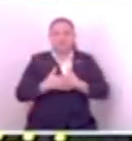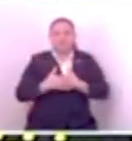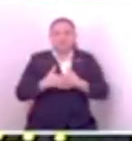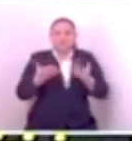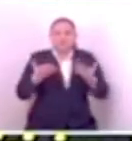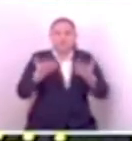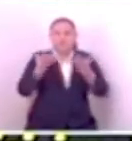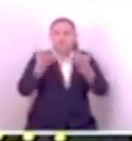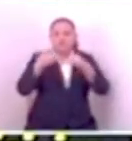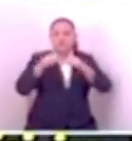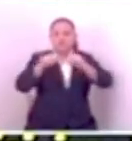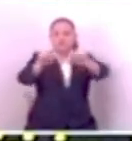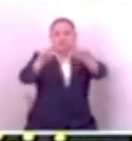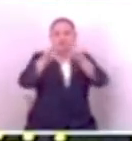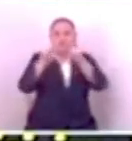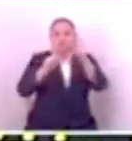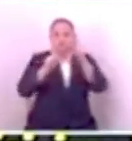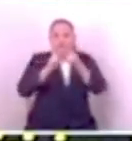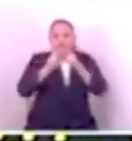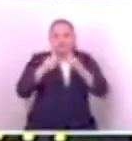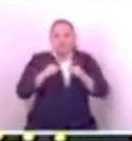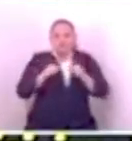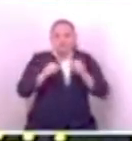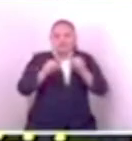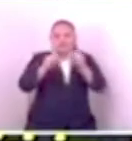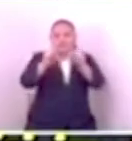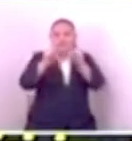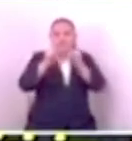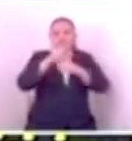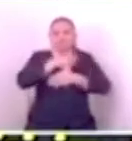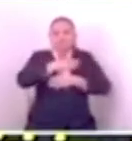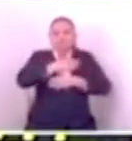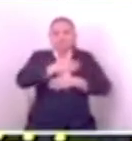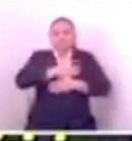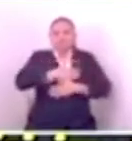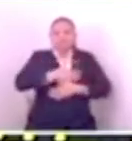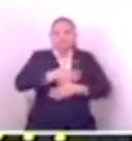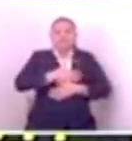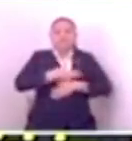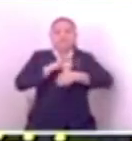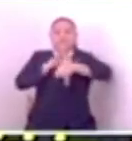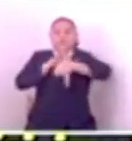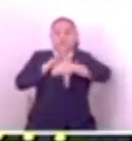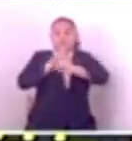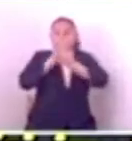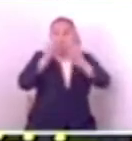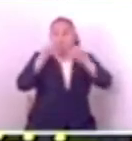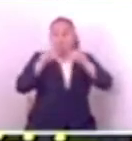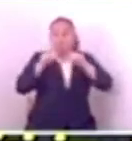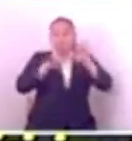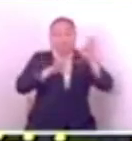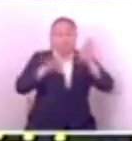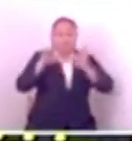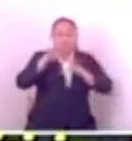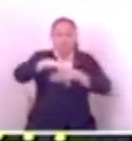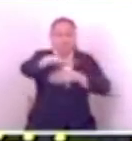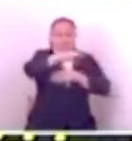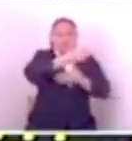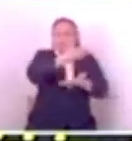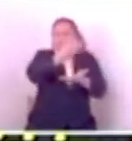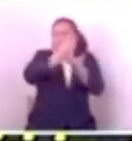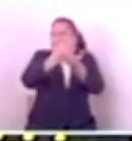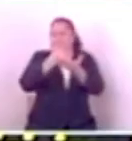Y eso es lo que quieren, justamente, seguir con la tranquilidad que ahora se vive. Había lugares que no se podía llegar.